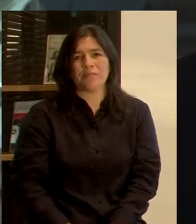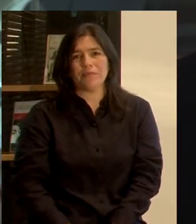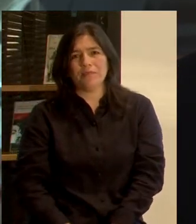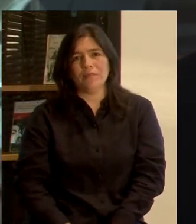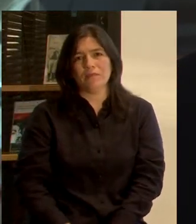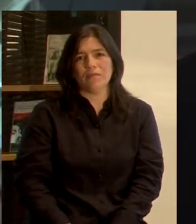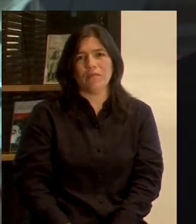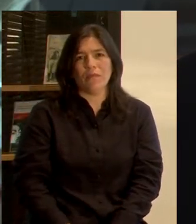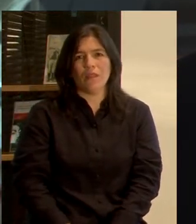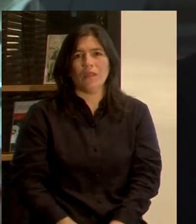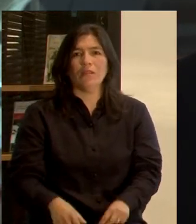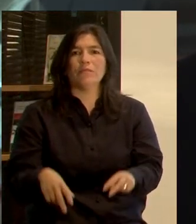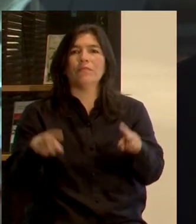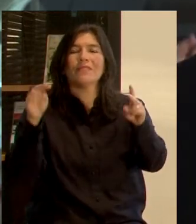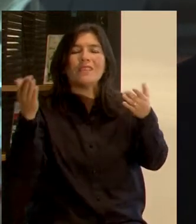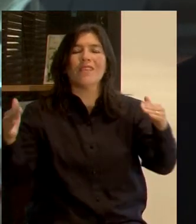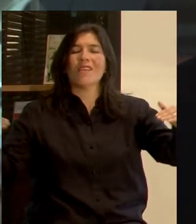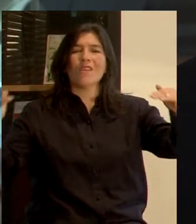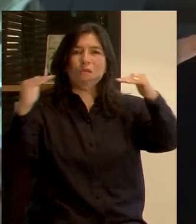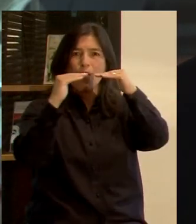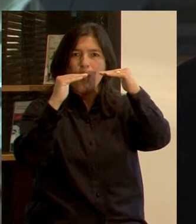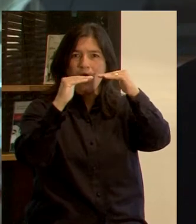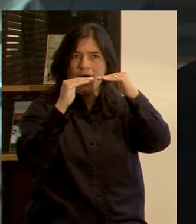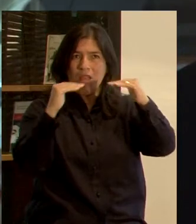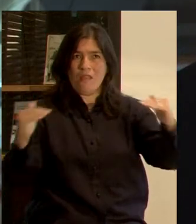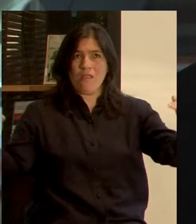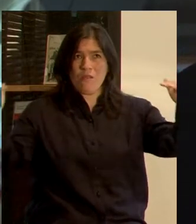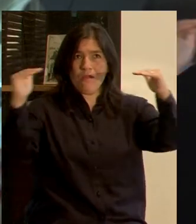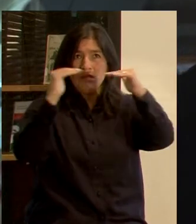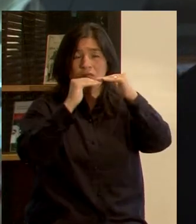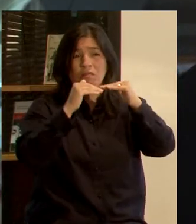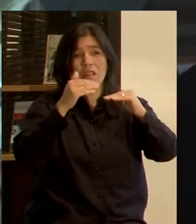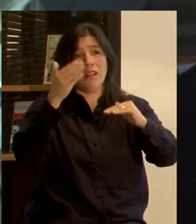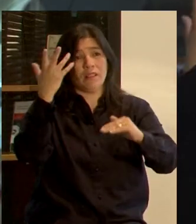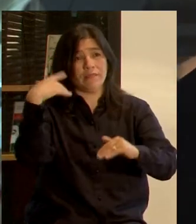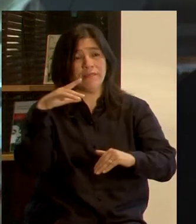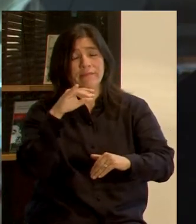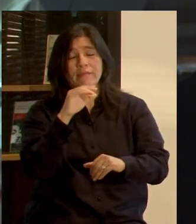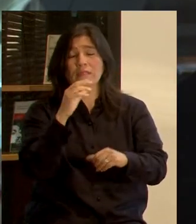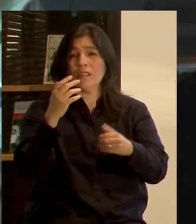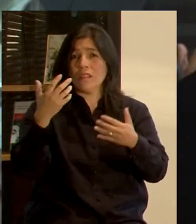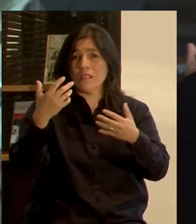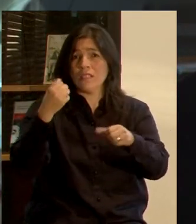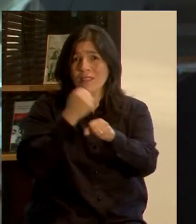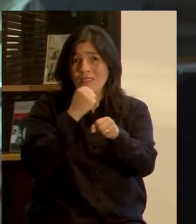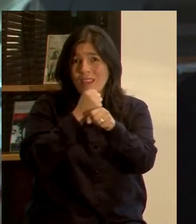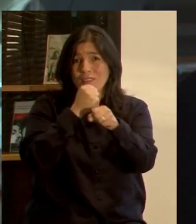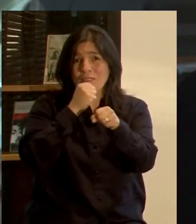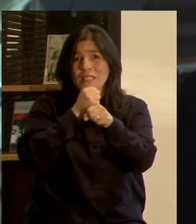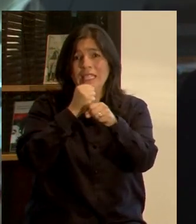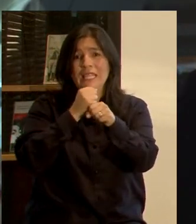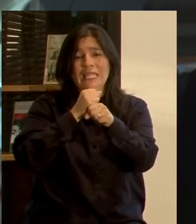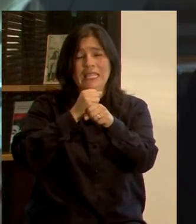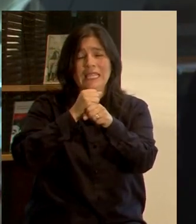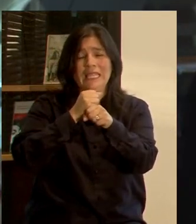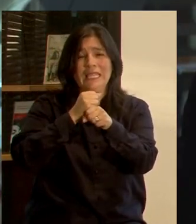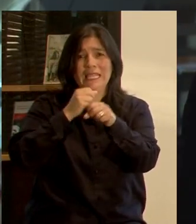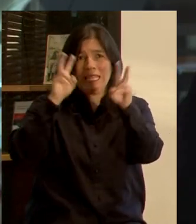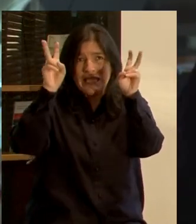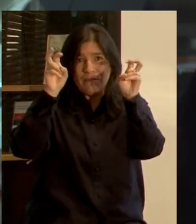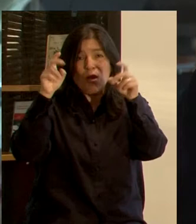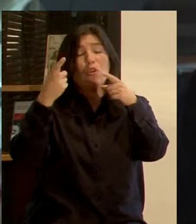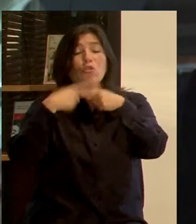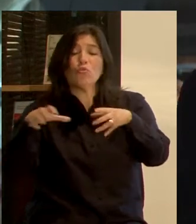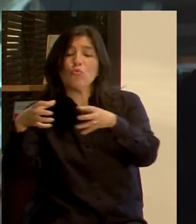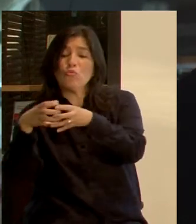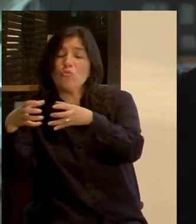En cuanto a inequidades, y me alegro que el Banco Interamericano esté trabajando precisamente en este tema, porque otras organizaciones